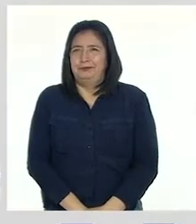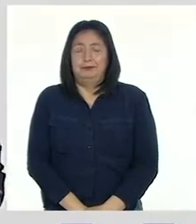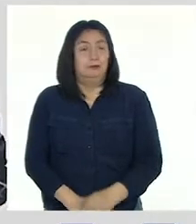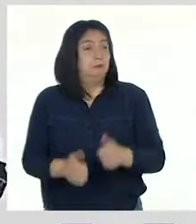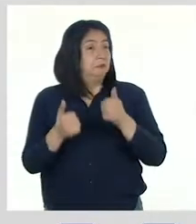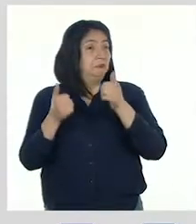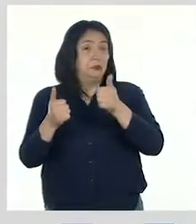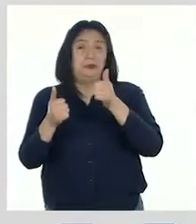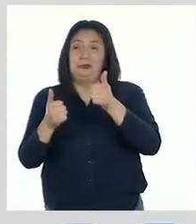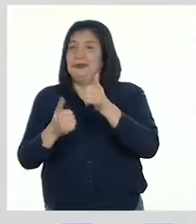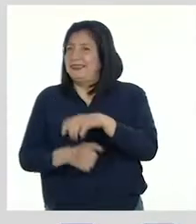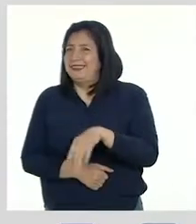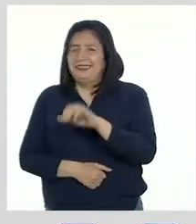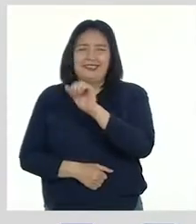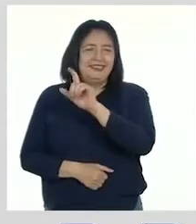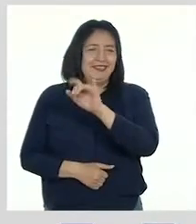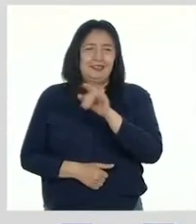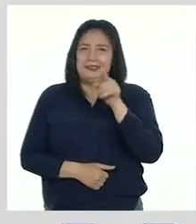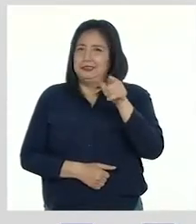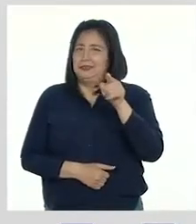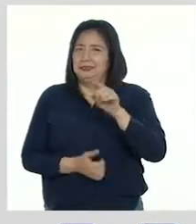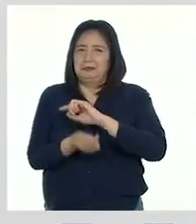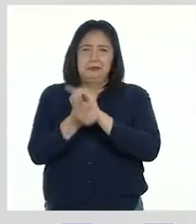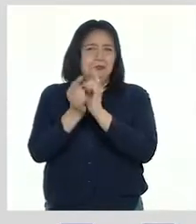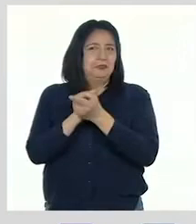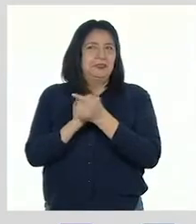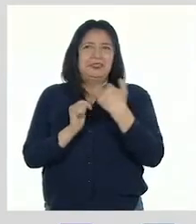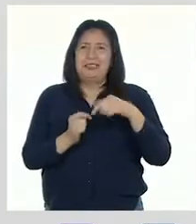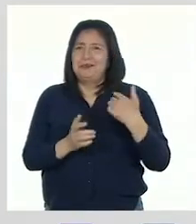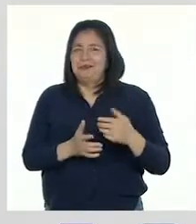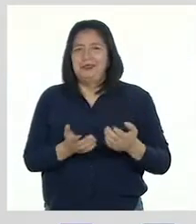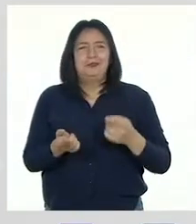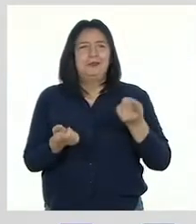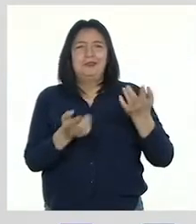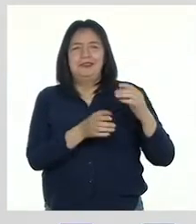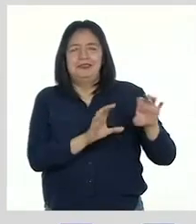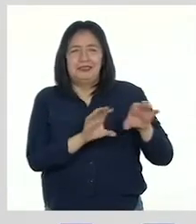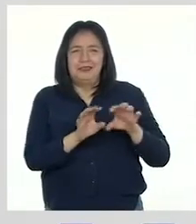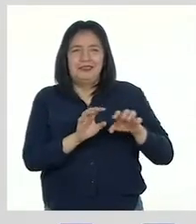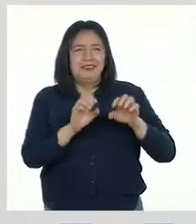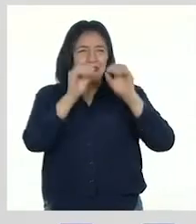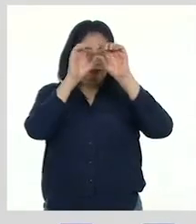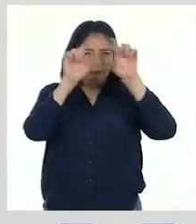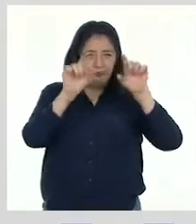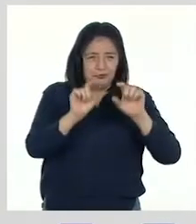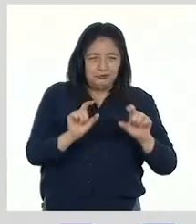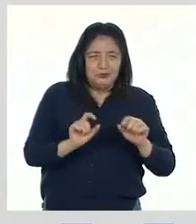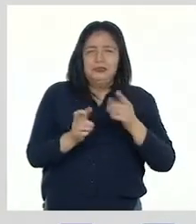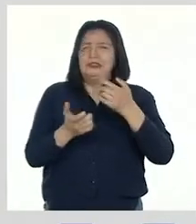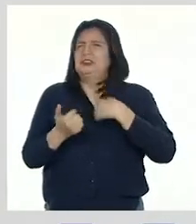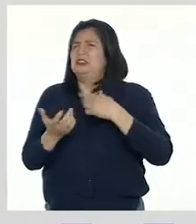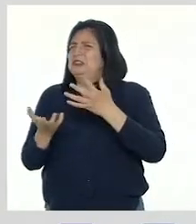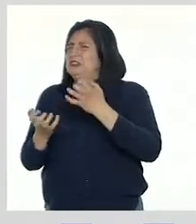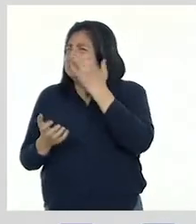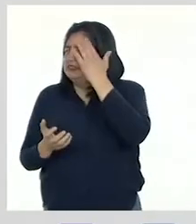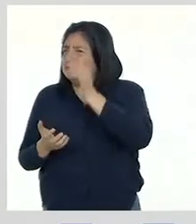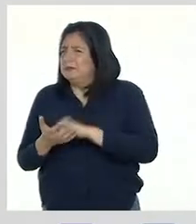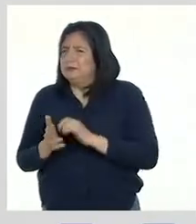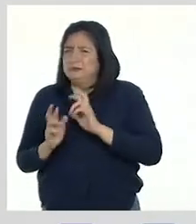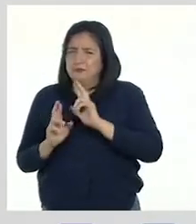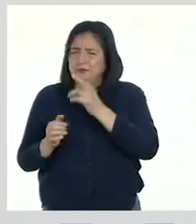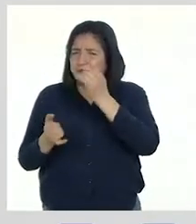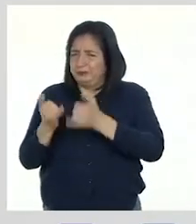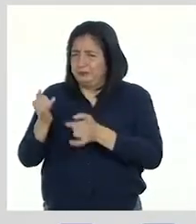¡Qué genial Alejandra! Ella hizo un cambio durante el proceso en el que estaba haciendo su producto. Lo que quisiera saber es que si el